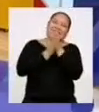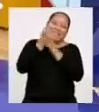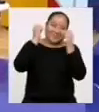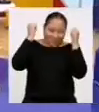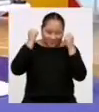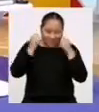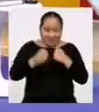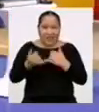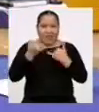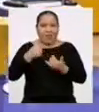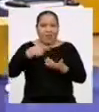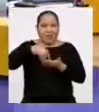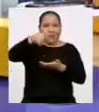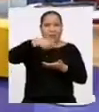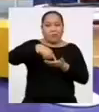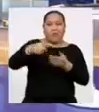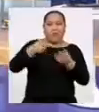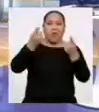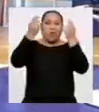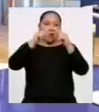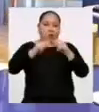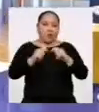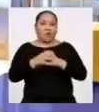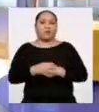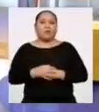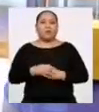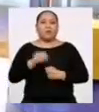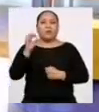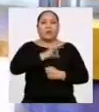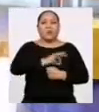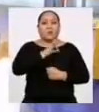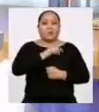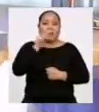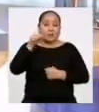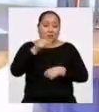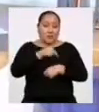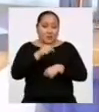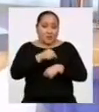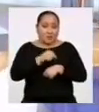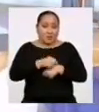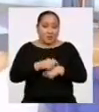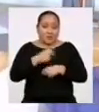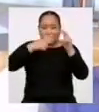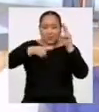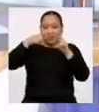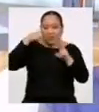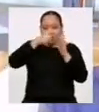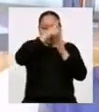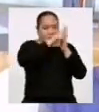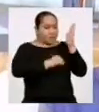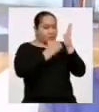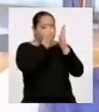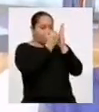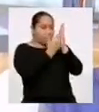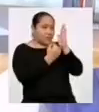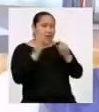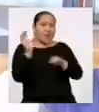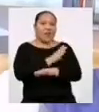Ahora debo mandar a Corte Comercial y aprovechando ese tiempo para revisar la lista de las